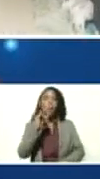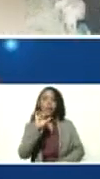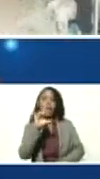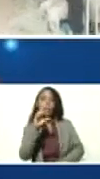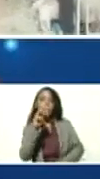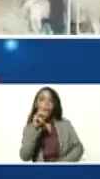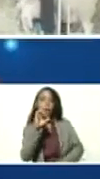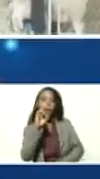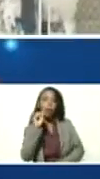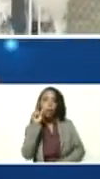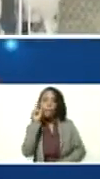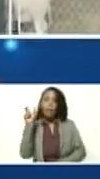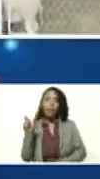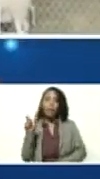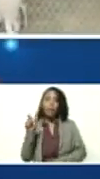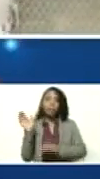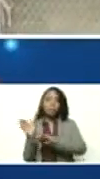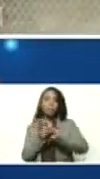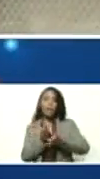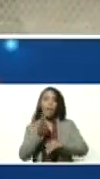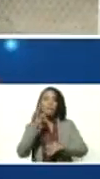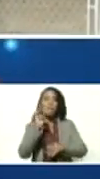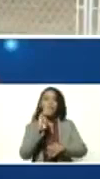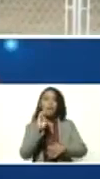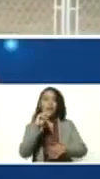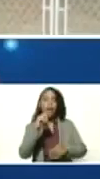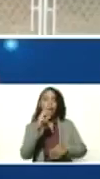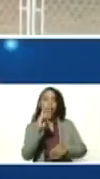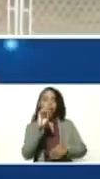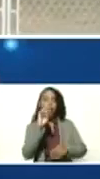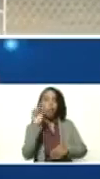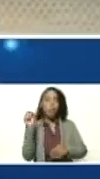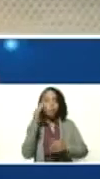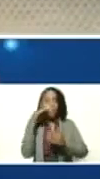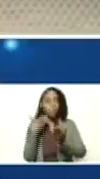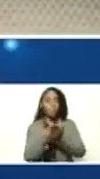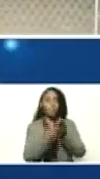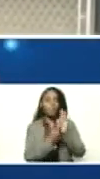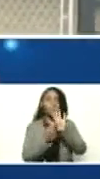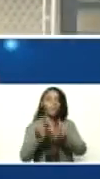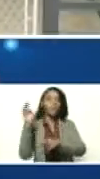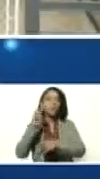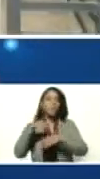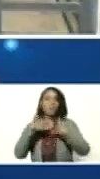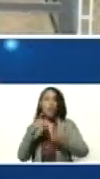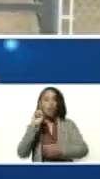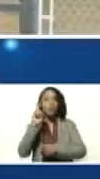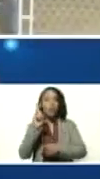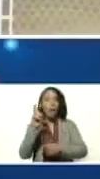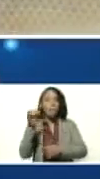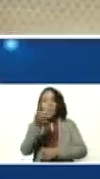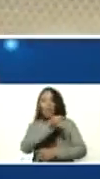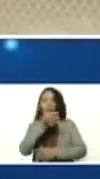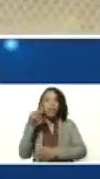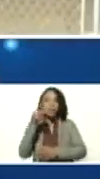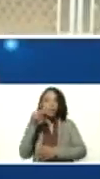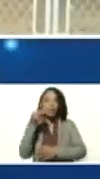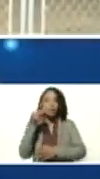a Fernando Gil, para que le enseñemos a Venezuela. Una maravilla